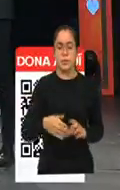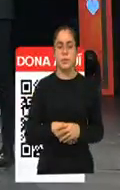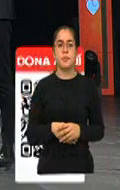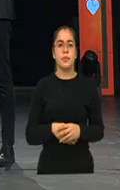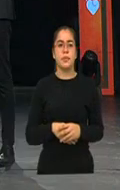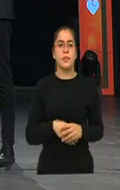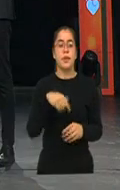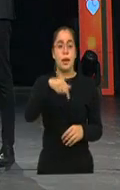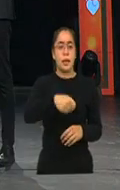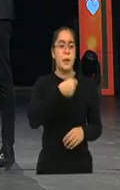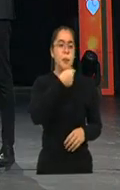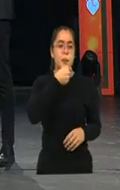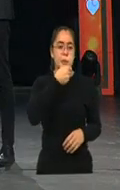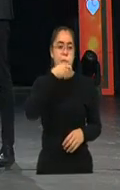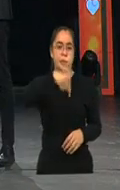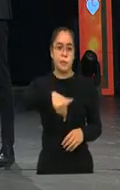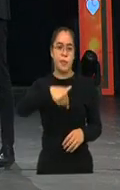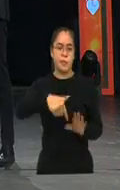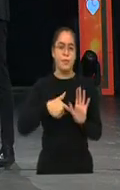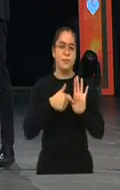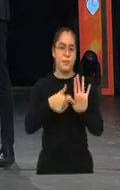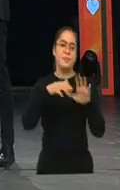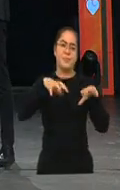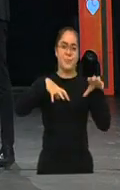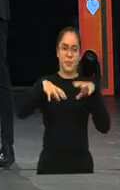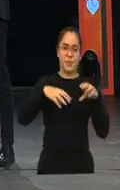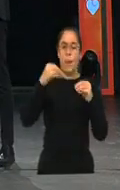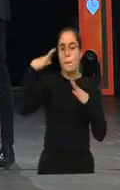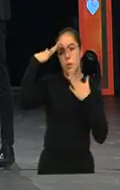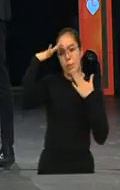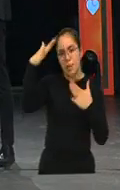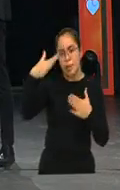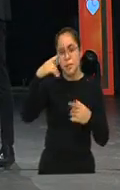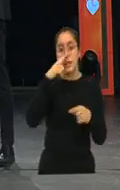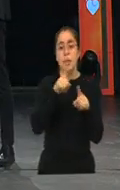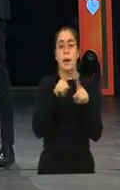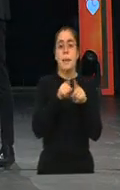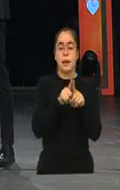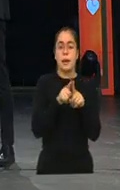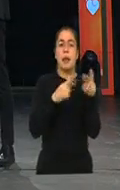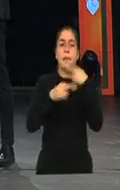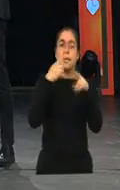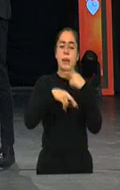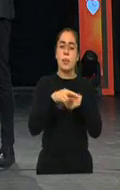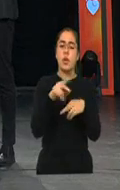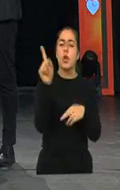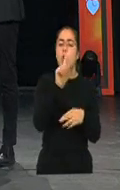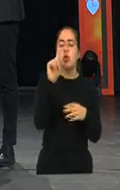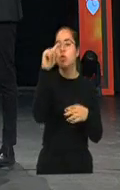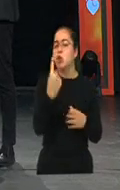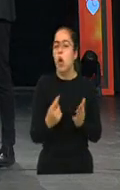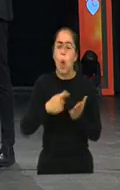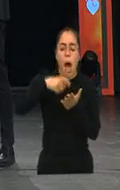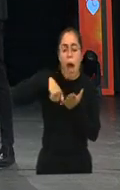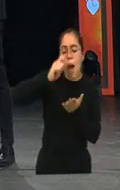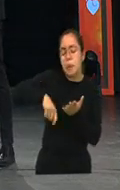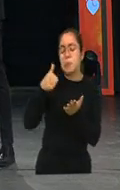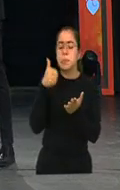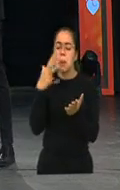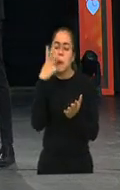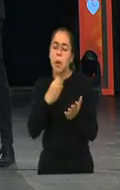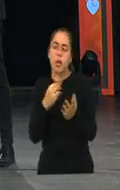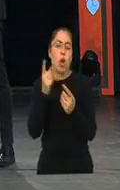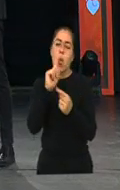edición. Yo creo que sí. Ministro, muchísimas gracias. Gracias a ustedes. Y repetimos, que no quede en un convenio muy bonito, muy bien redactado, muy bien firmado. Hay que